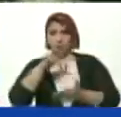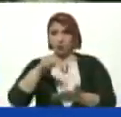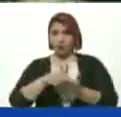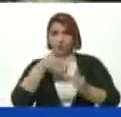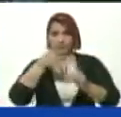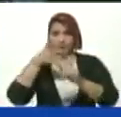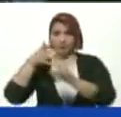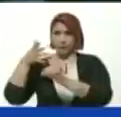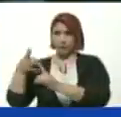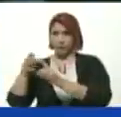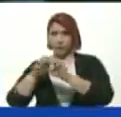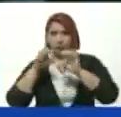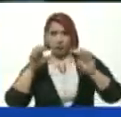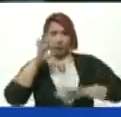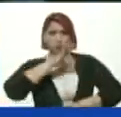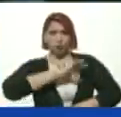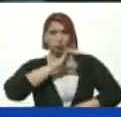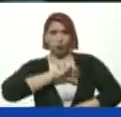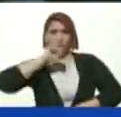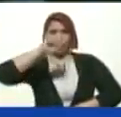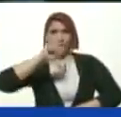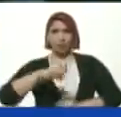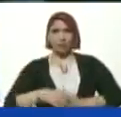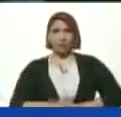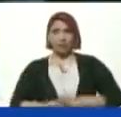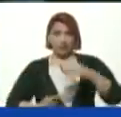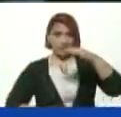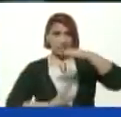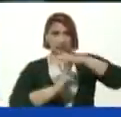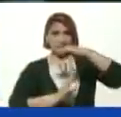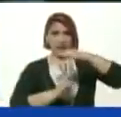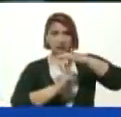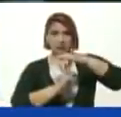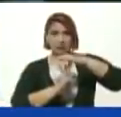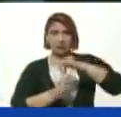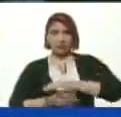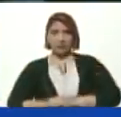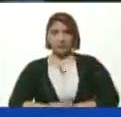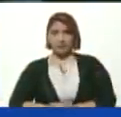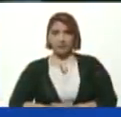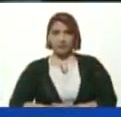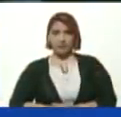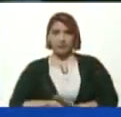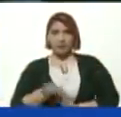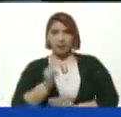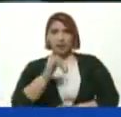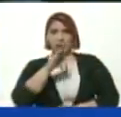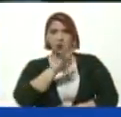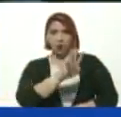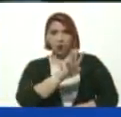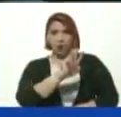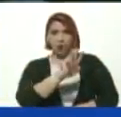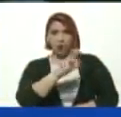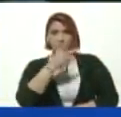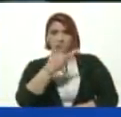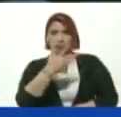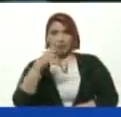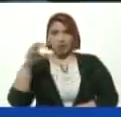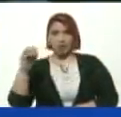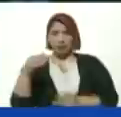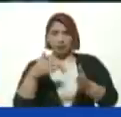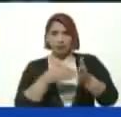capacitación Educativa Socialista El INSEC Hay 430